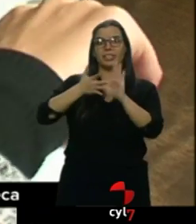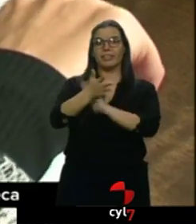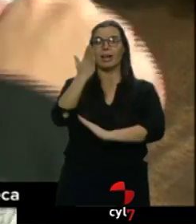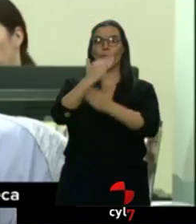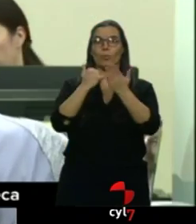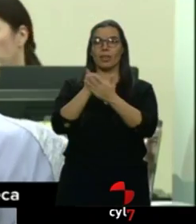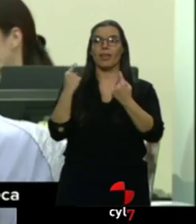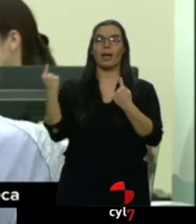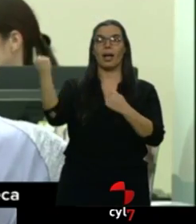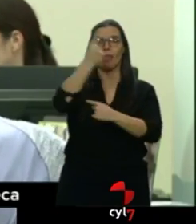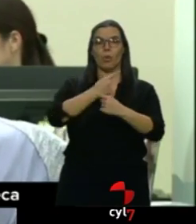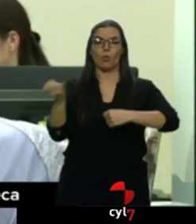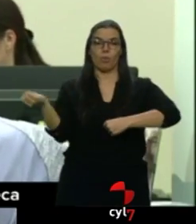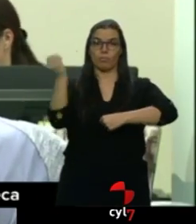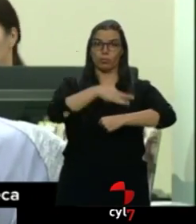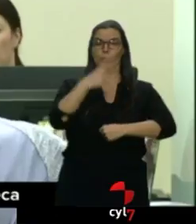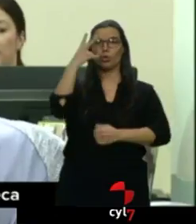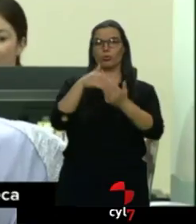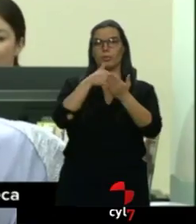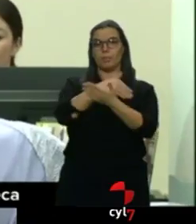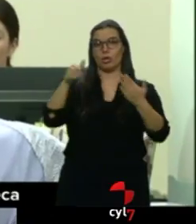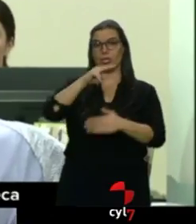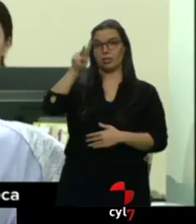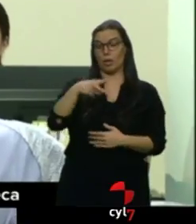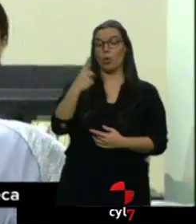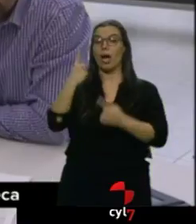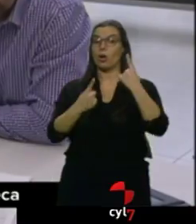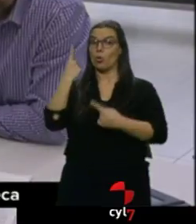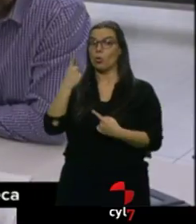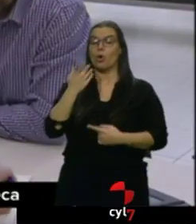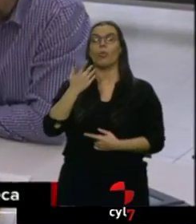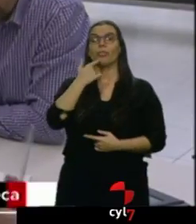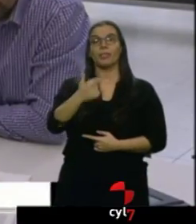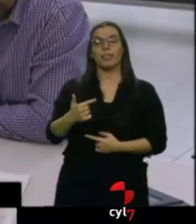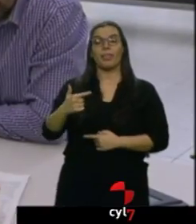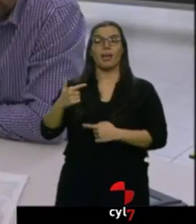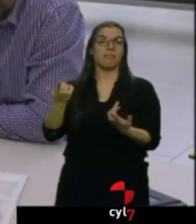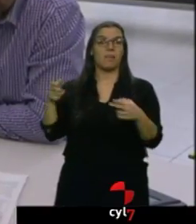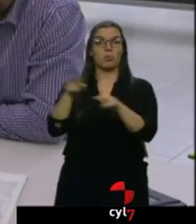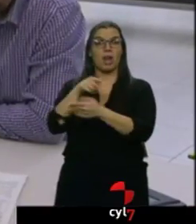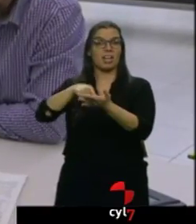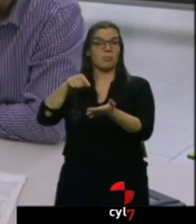lo que quien propone eliminarla debe saber que se perdería esa financiación para educación, sanidad o dependencia.